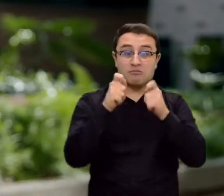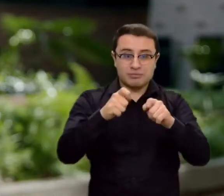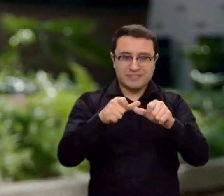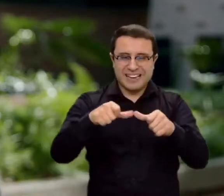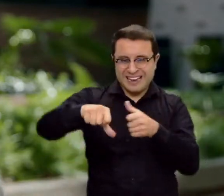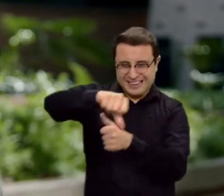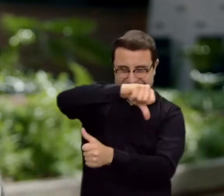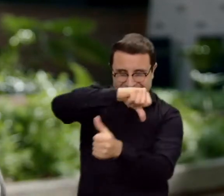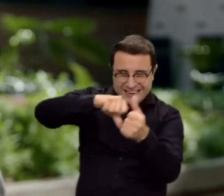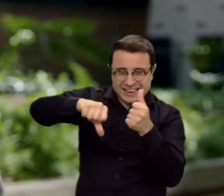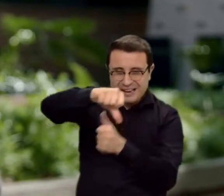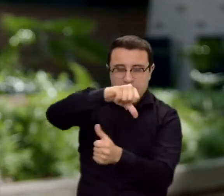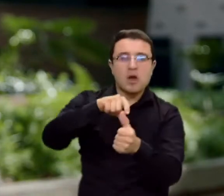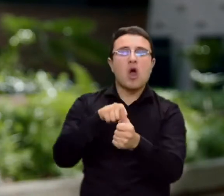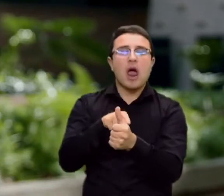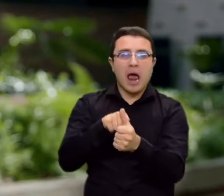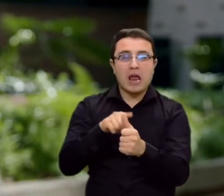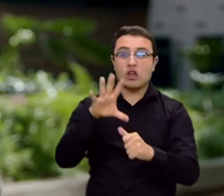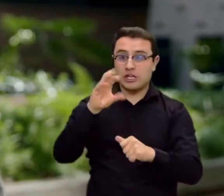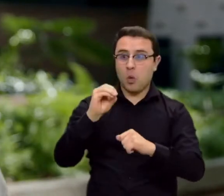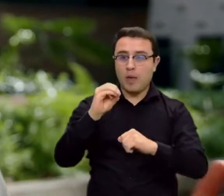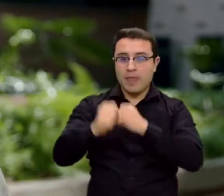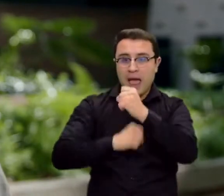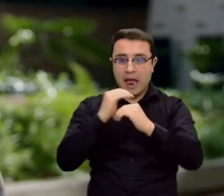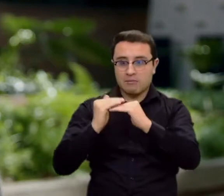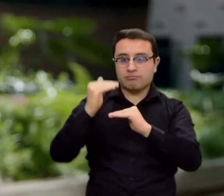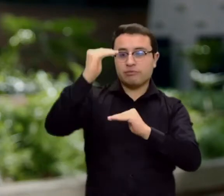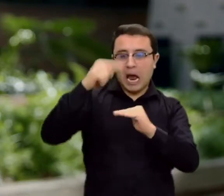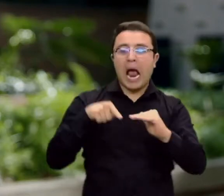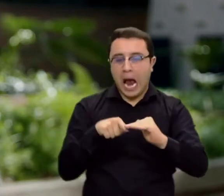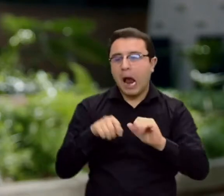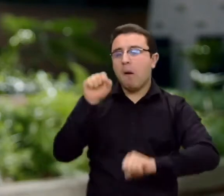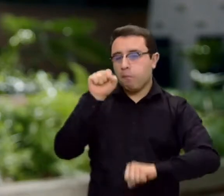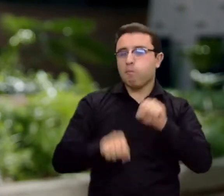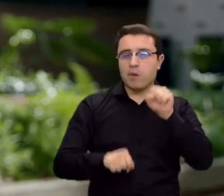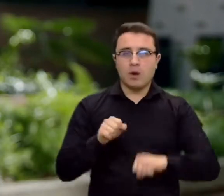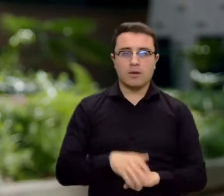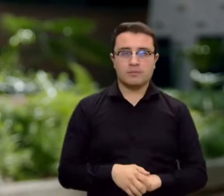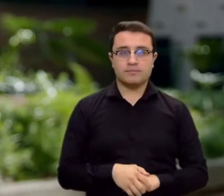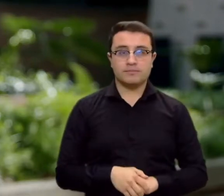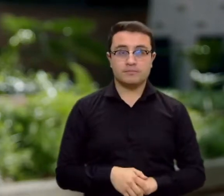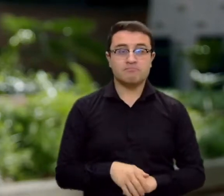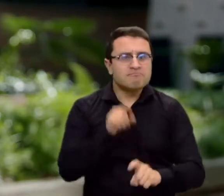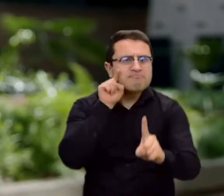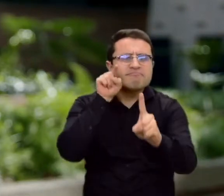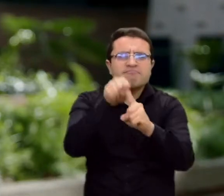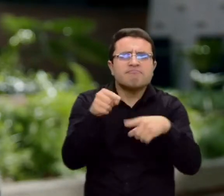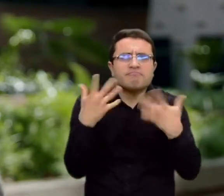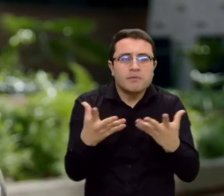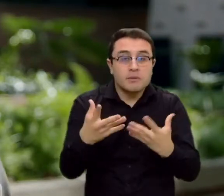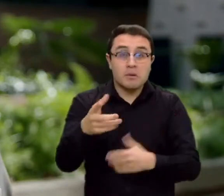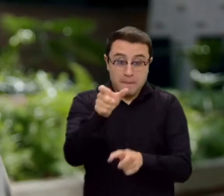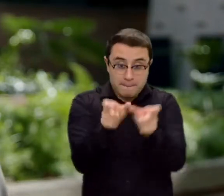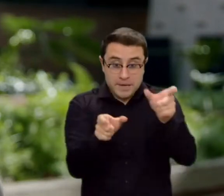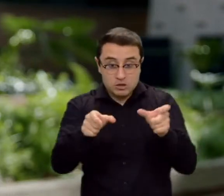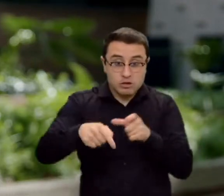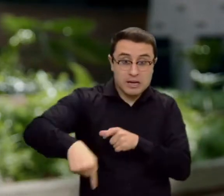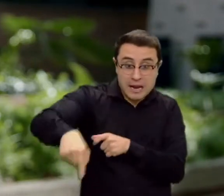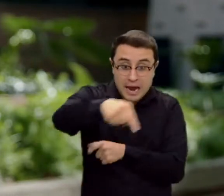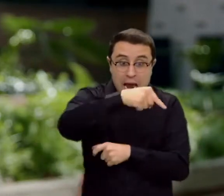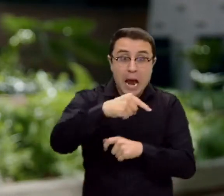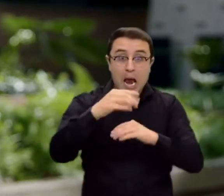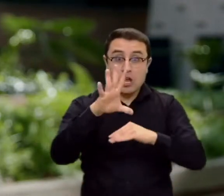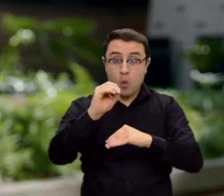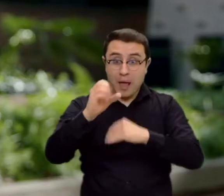personas que ya superan los 50 años. Eso en vista y en mira de proteger a las personas mayores de 50